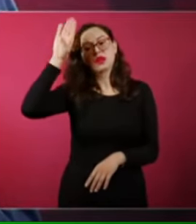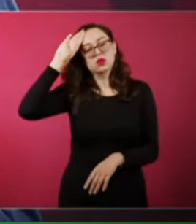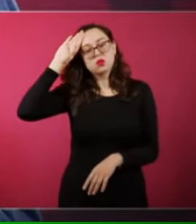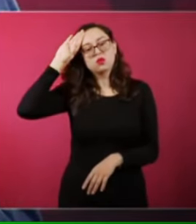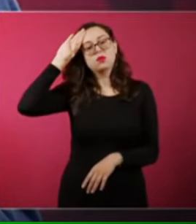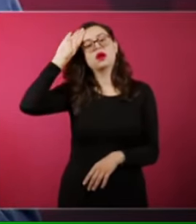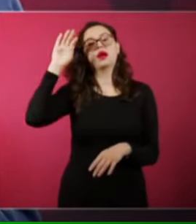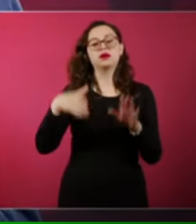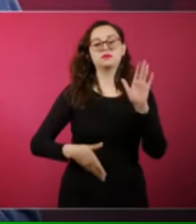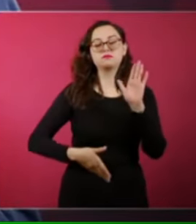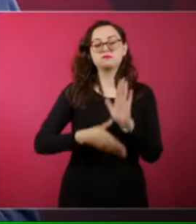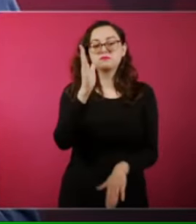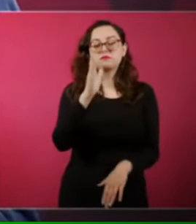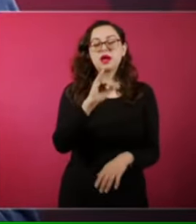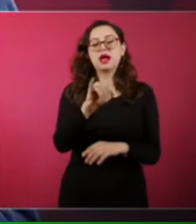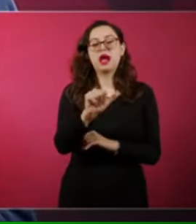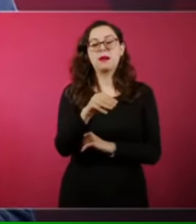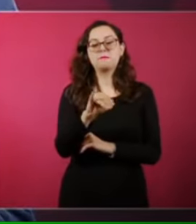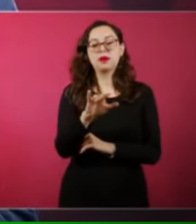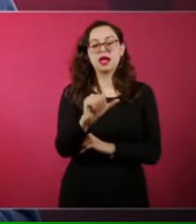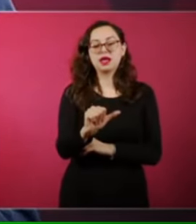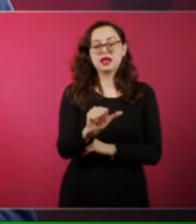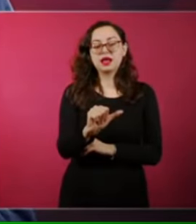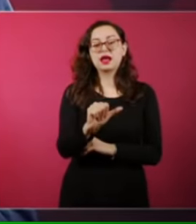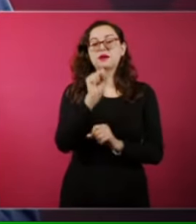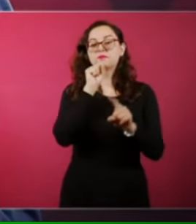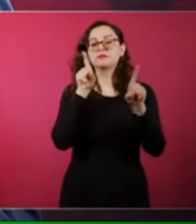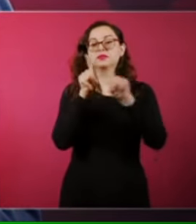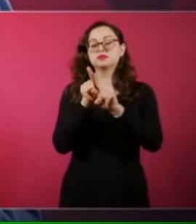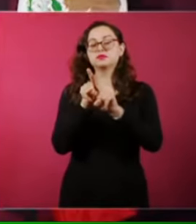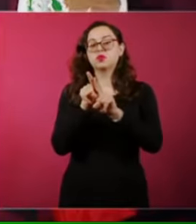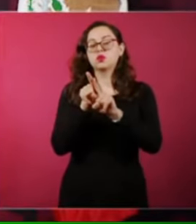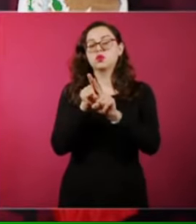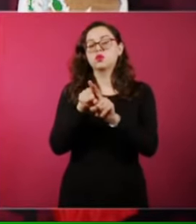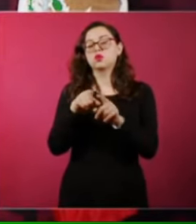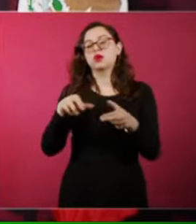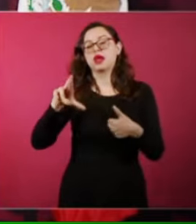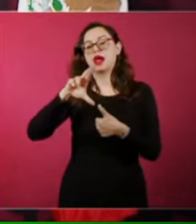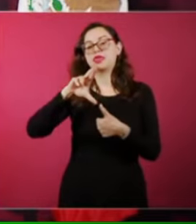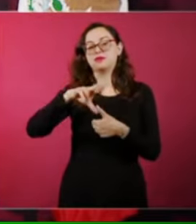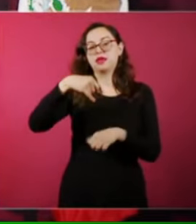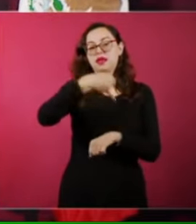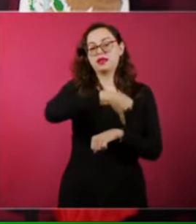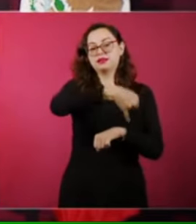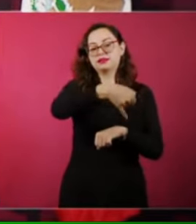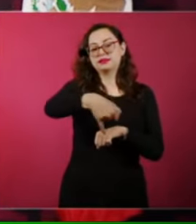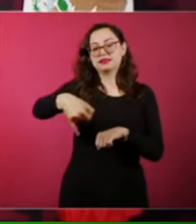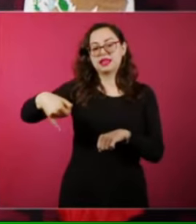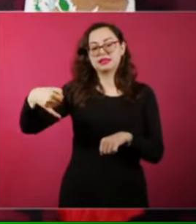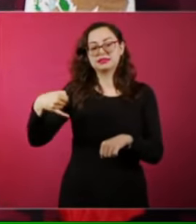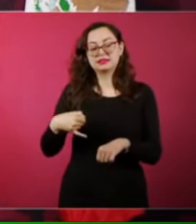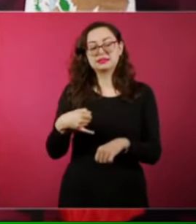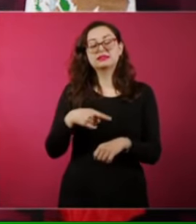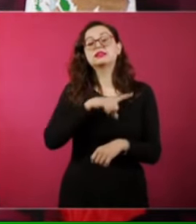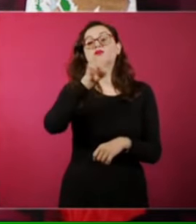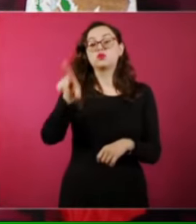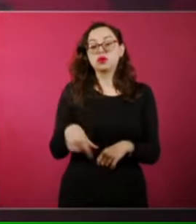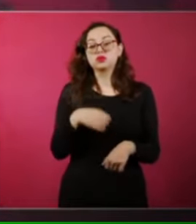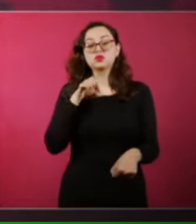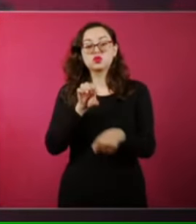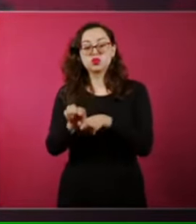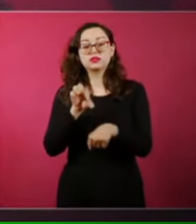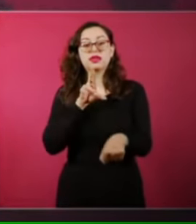va a Jamaica y está en las islas del Caribe. Y de repente llega a Costa Rica, a Puerto Limón.